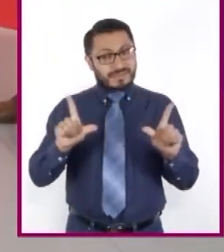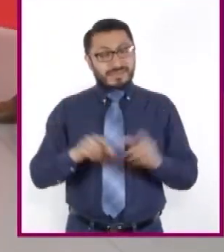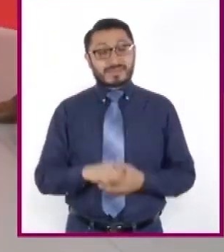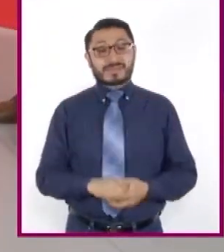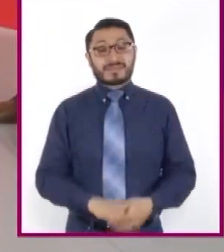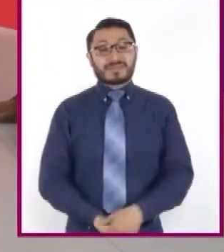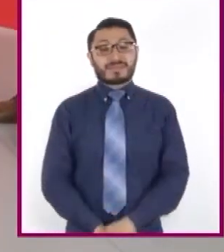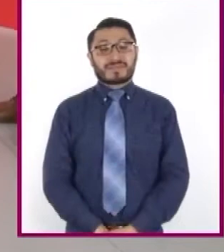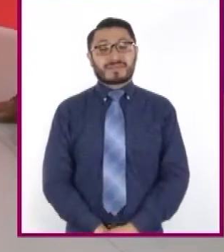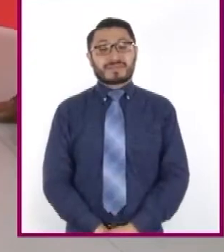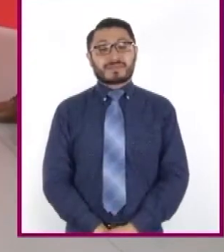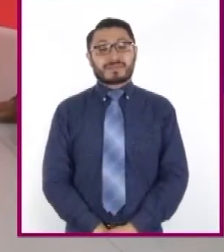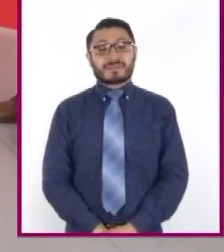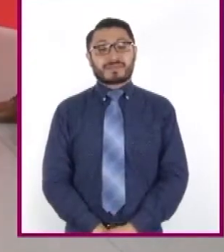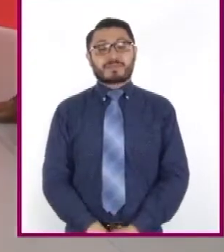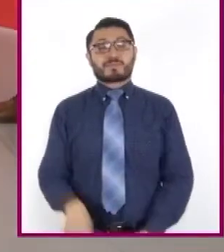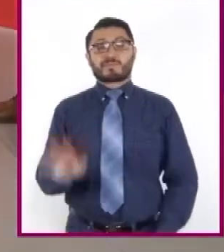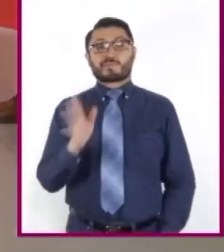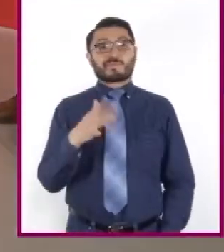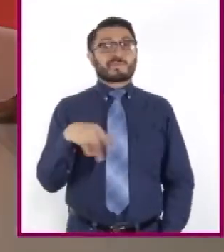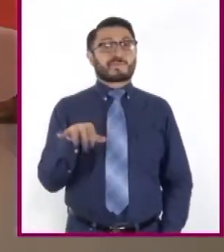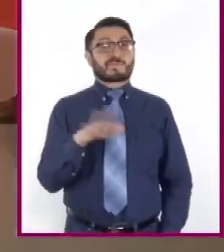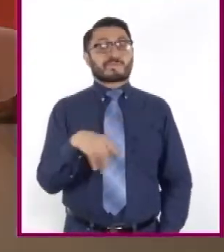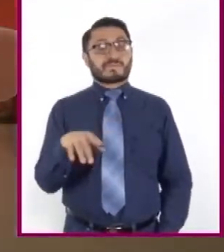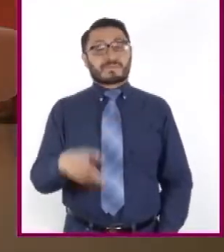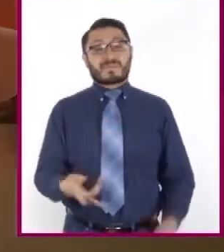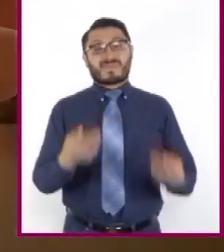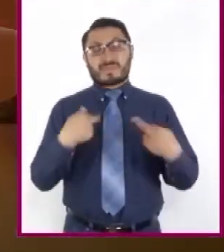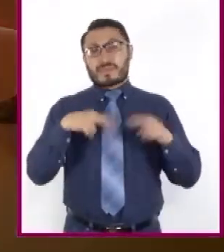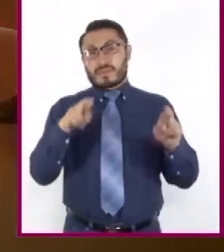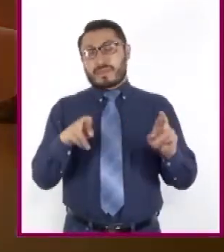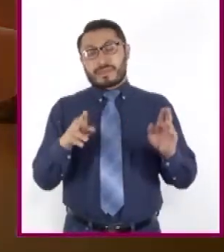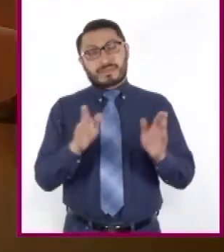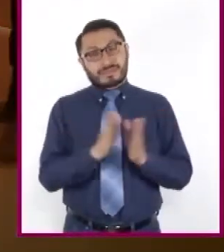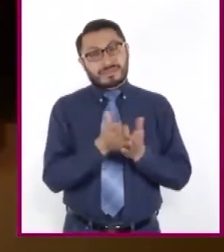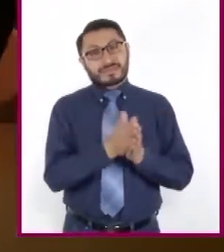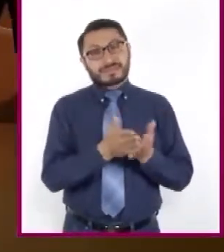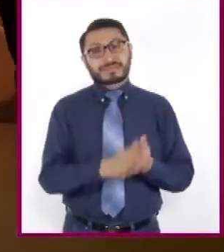A buscar al personaje. ¡Vamos!